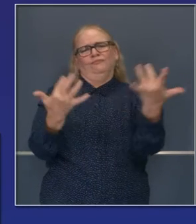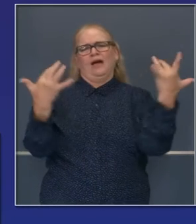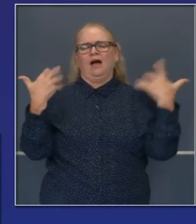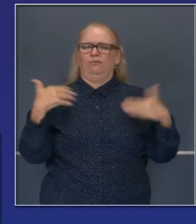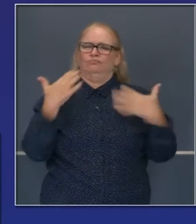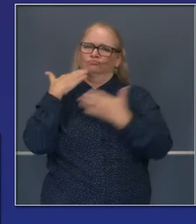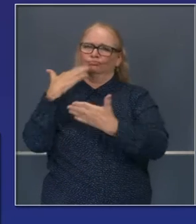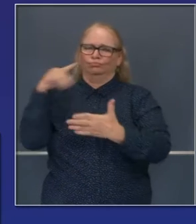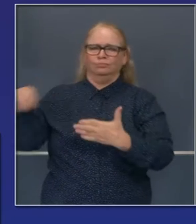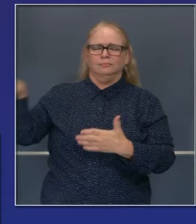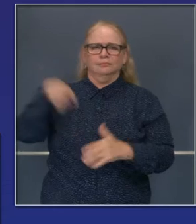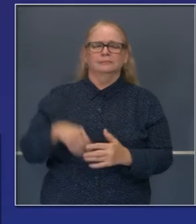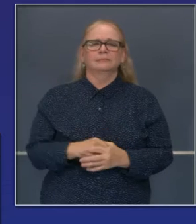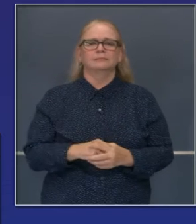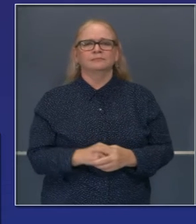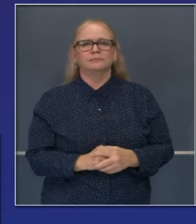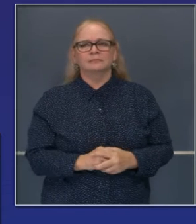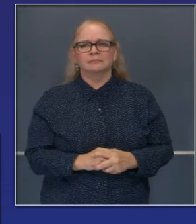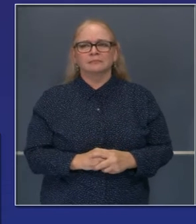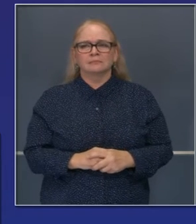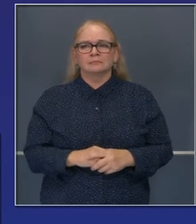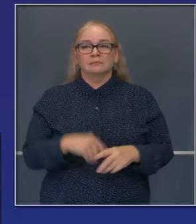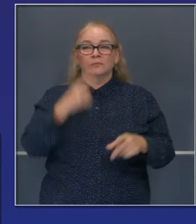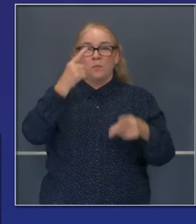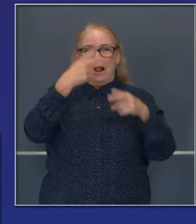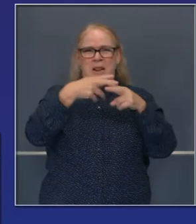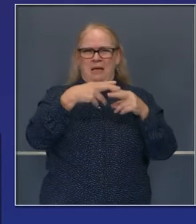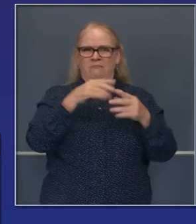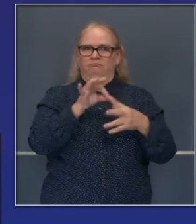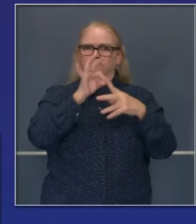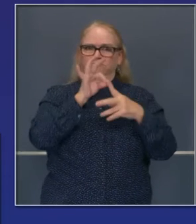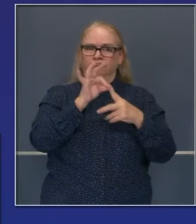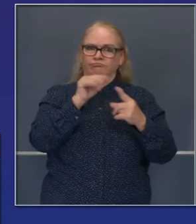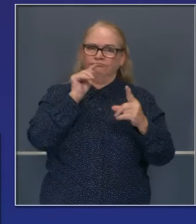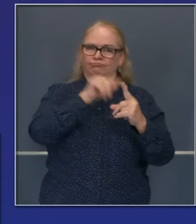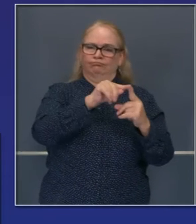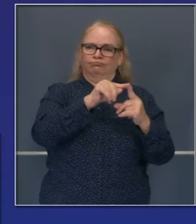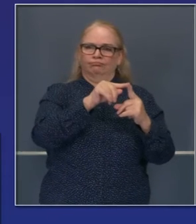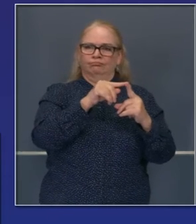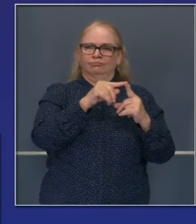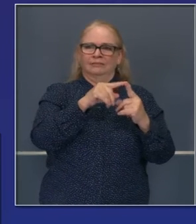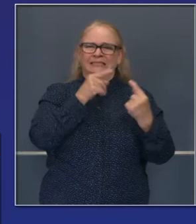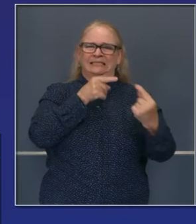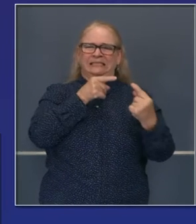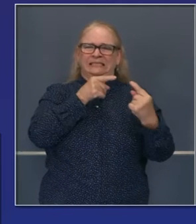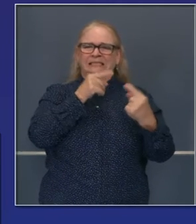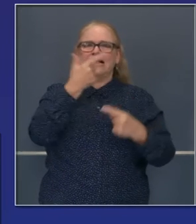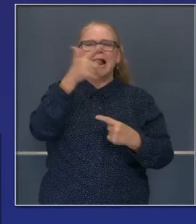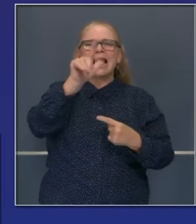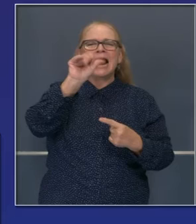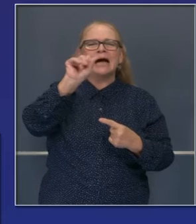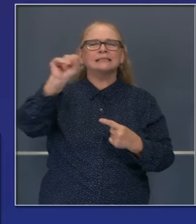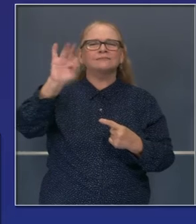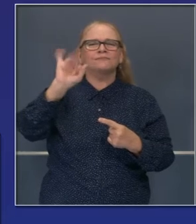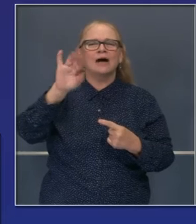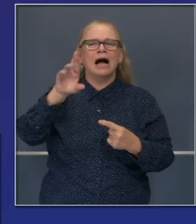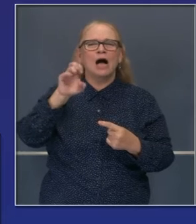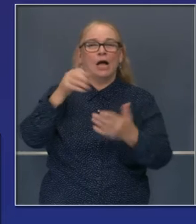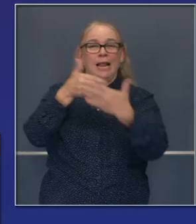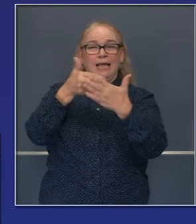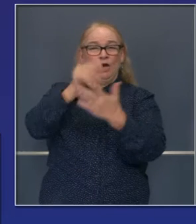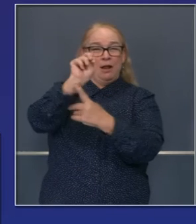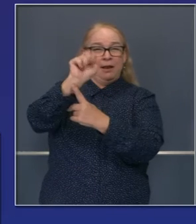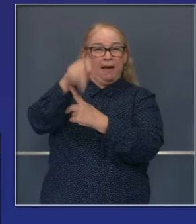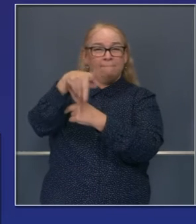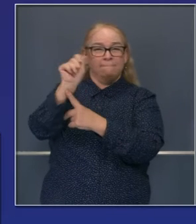Respecto a algunos de los complejos de incendios mayores en California, que es la principal prioridad del incendio